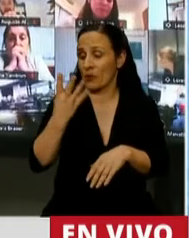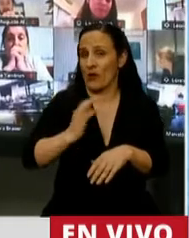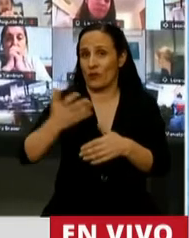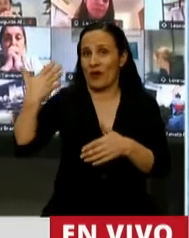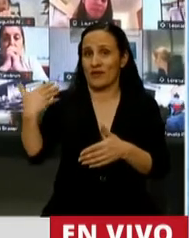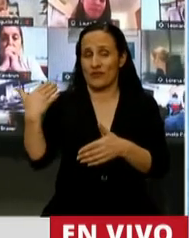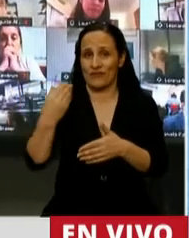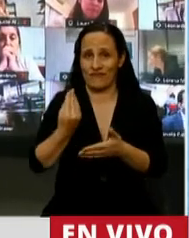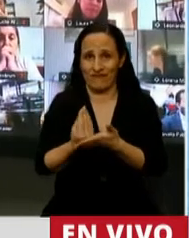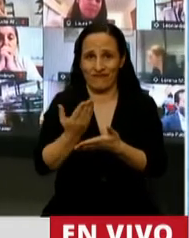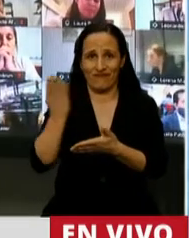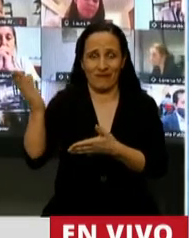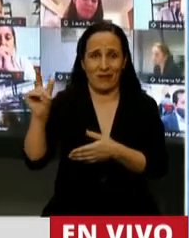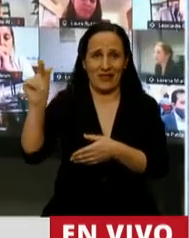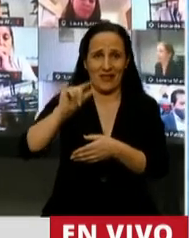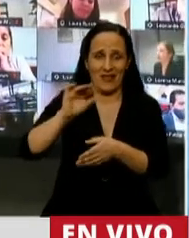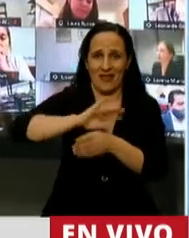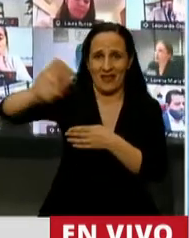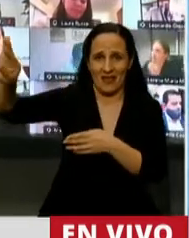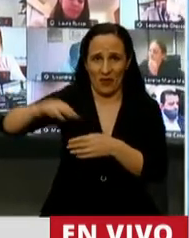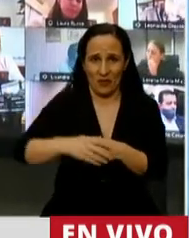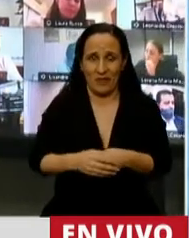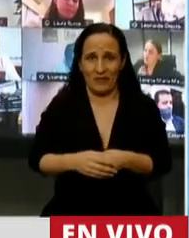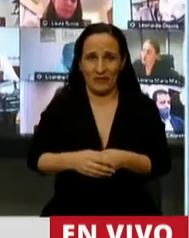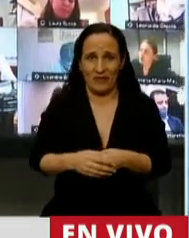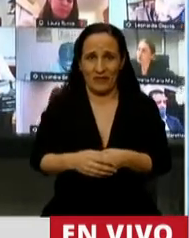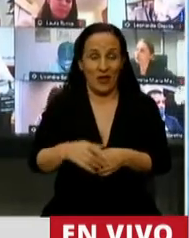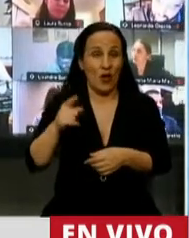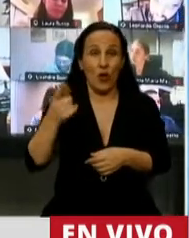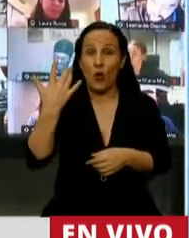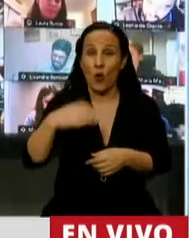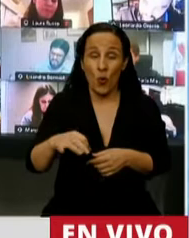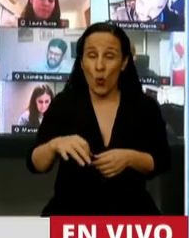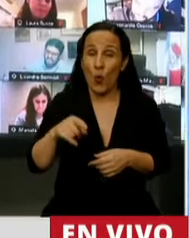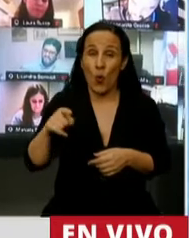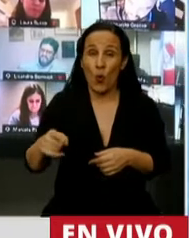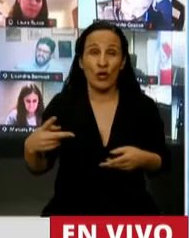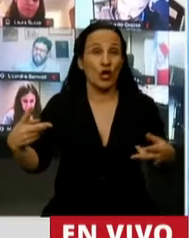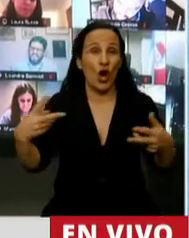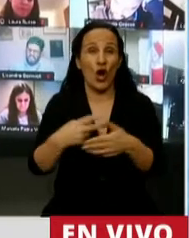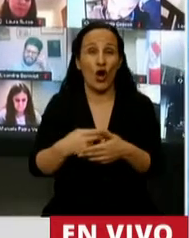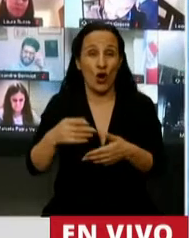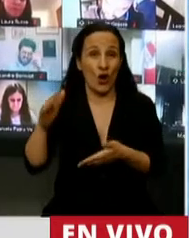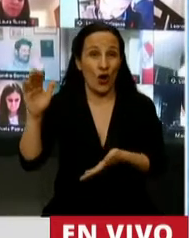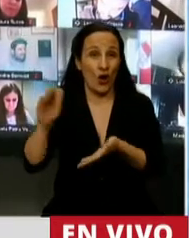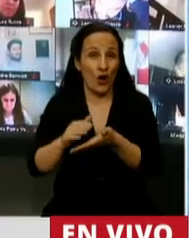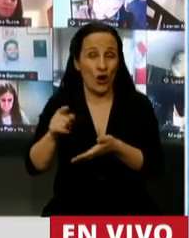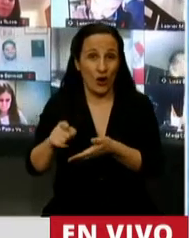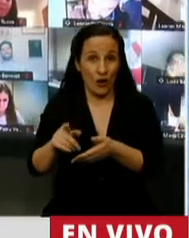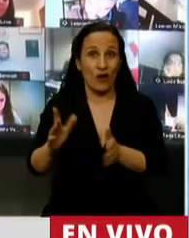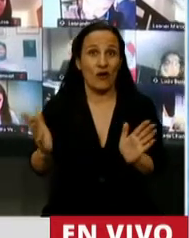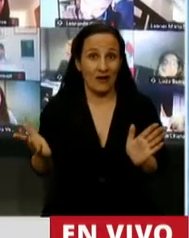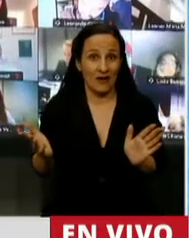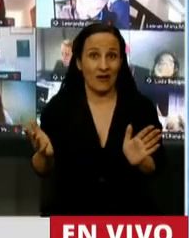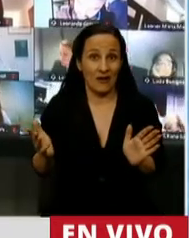años. Fíjense qué diferencia. Fíjense qué diferencia. La única partida presupuestaria que no se redujo durante los cuatro años